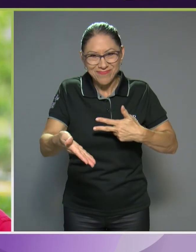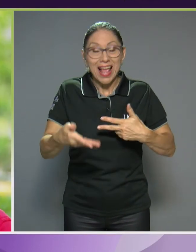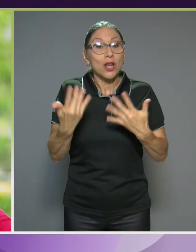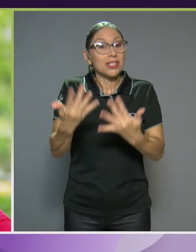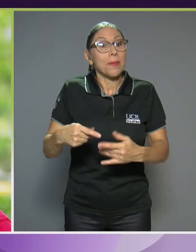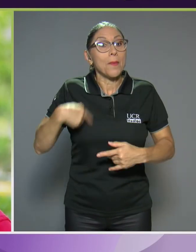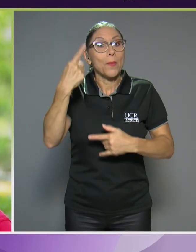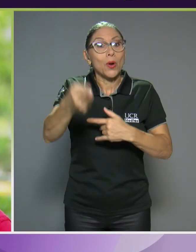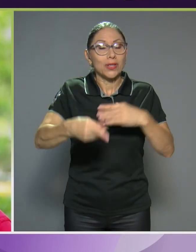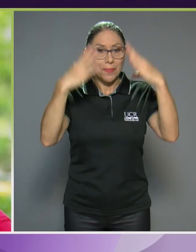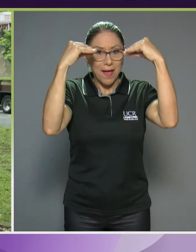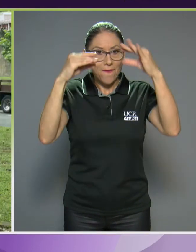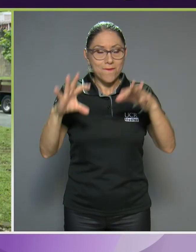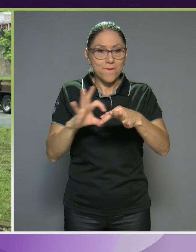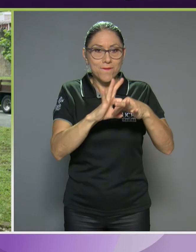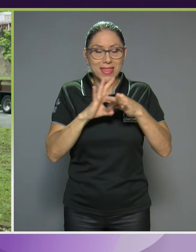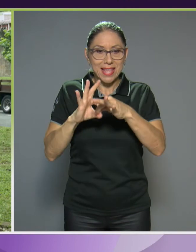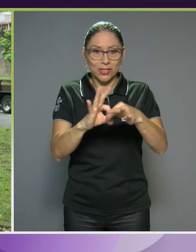próxima cápsula Nexus.